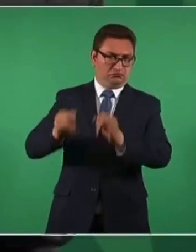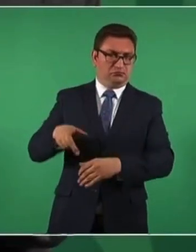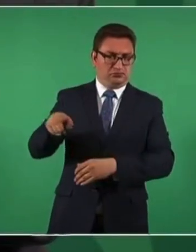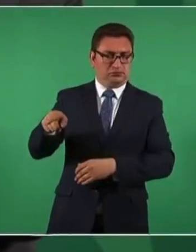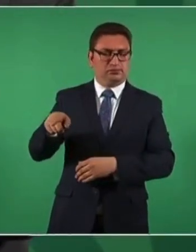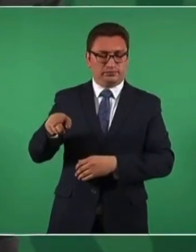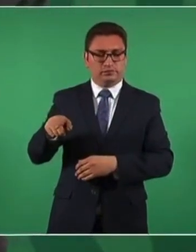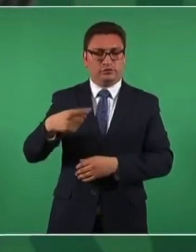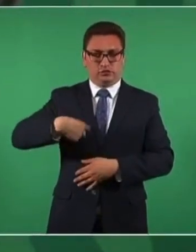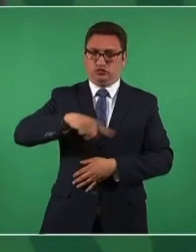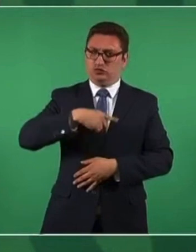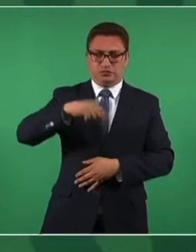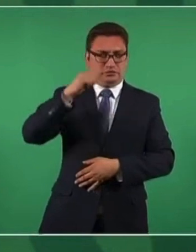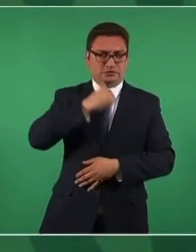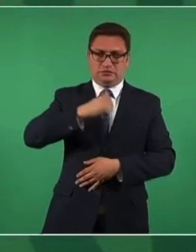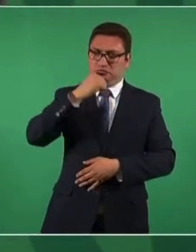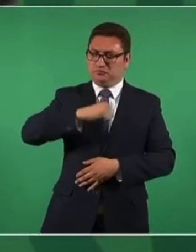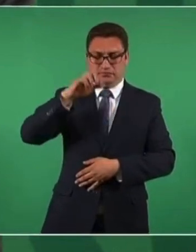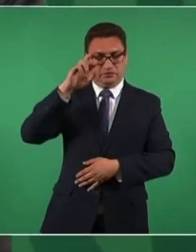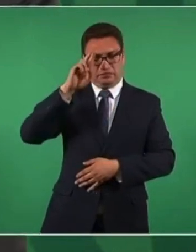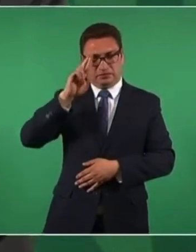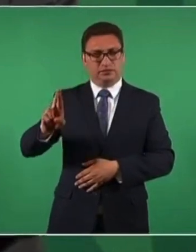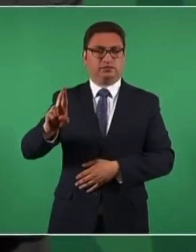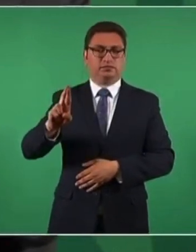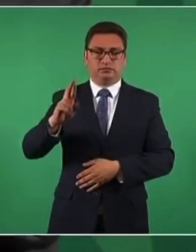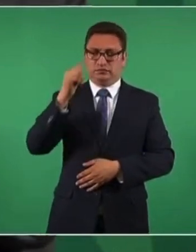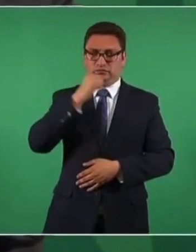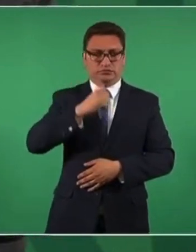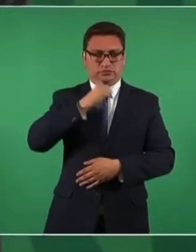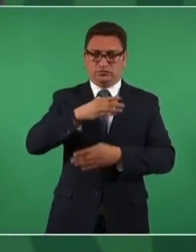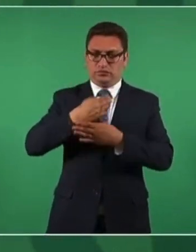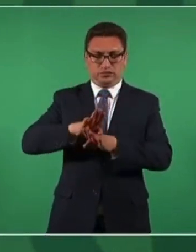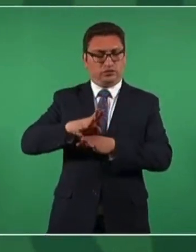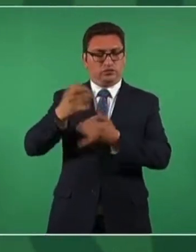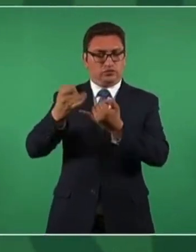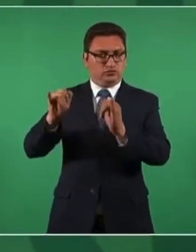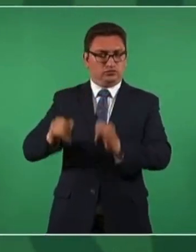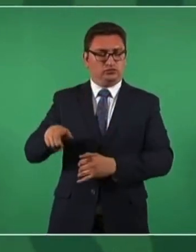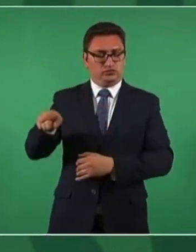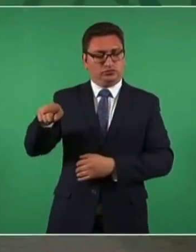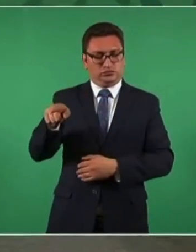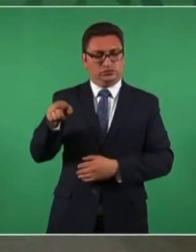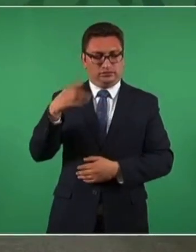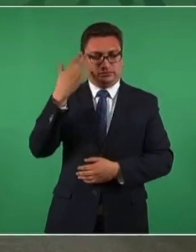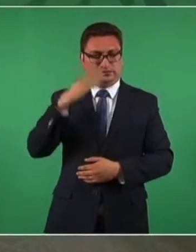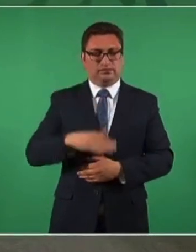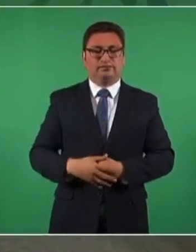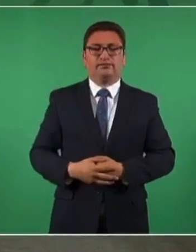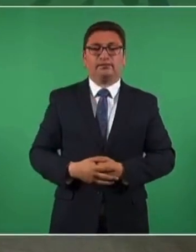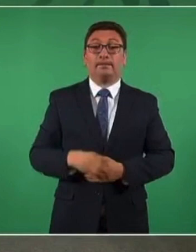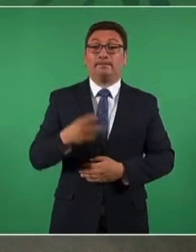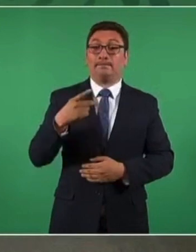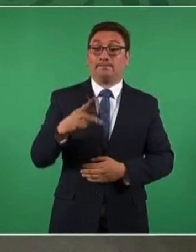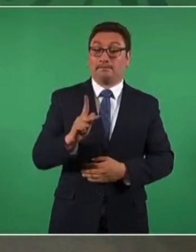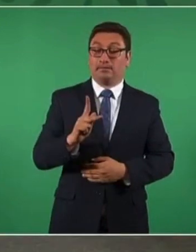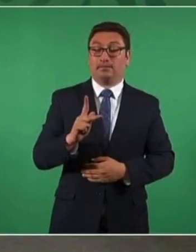siempre a respetar, siempre vamos a respetar la autonomía del Banco de México, pero